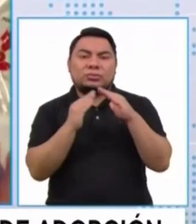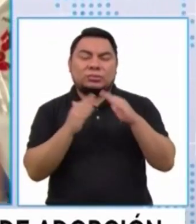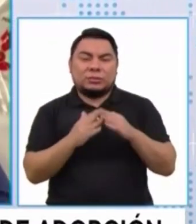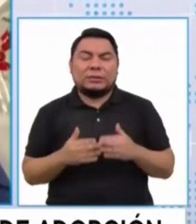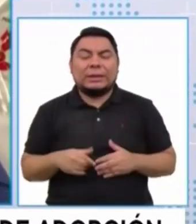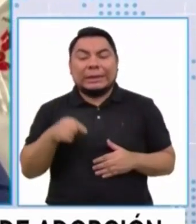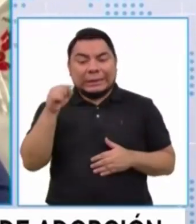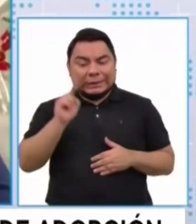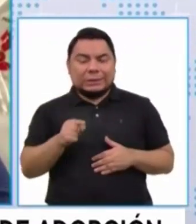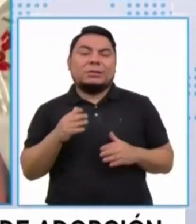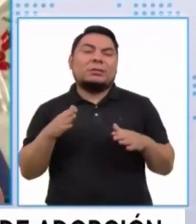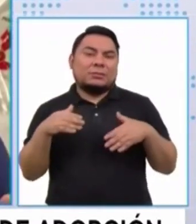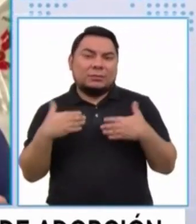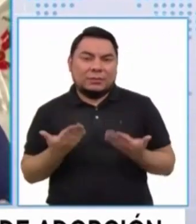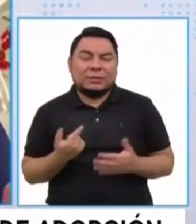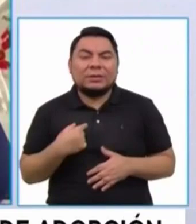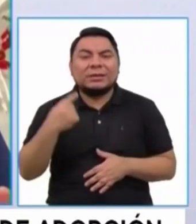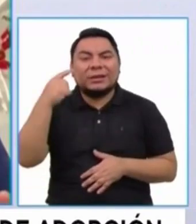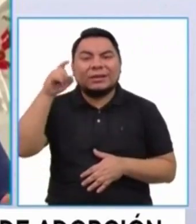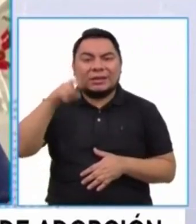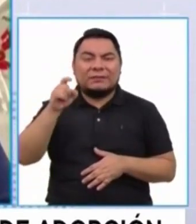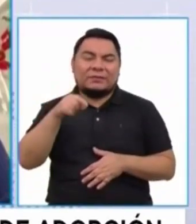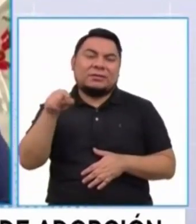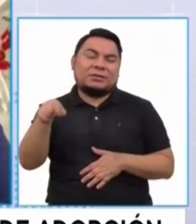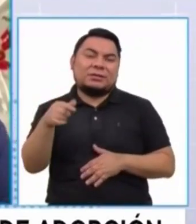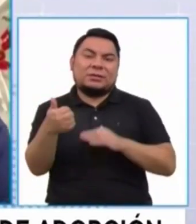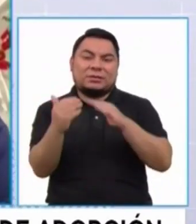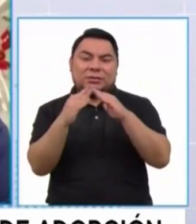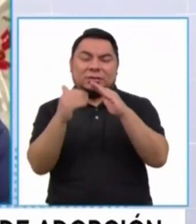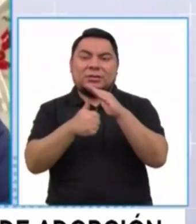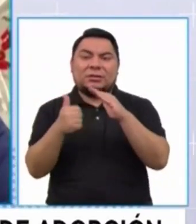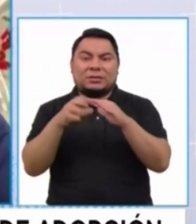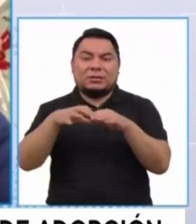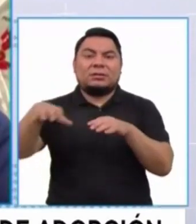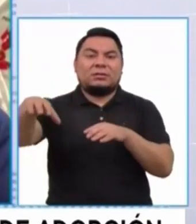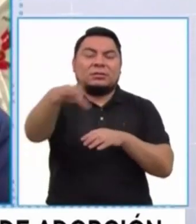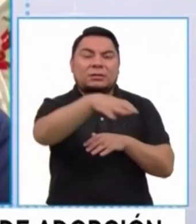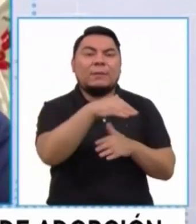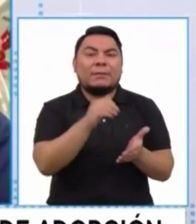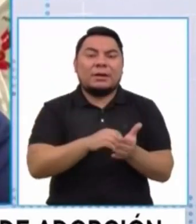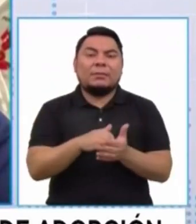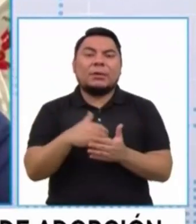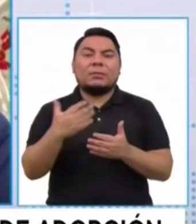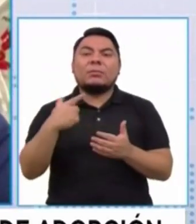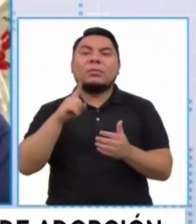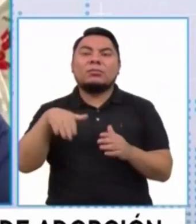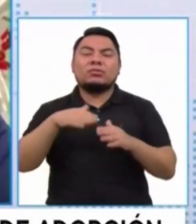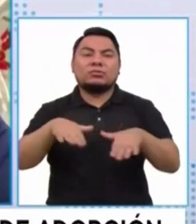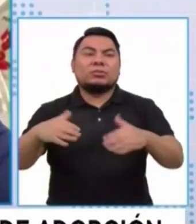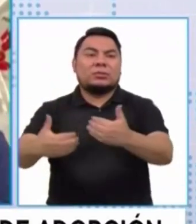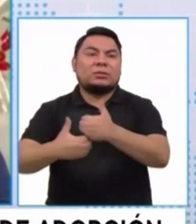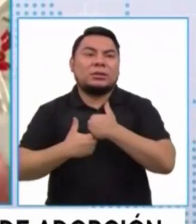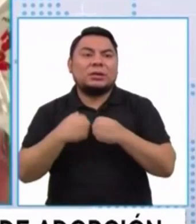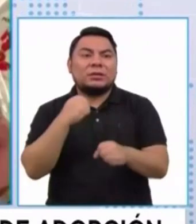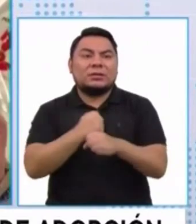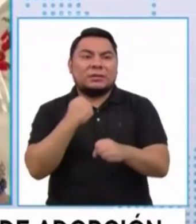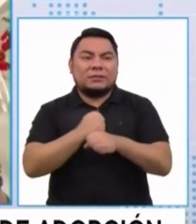las mujeres no merecemos ser refugiadas. Creo que trabajar